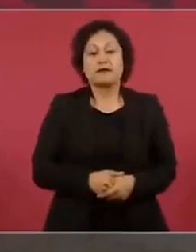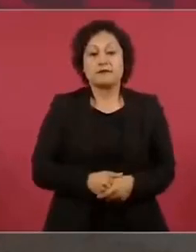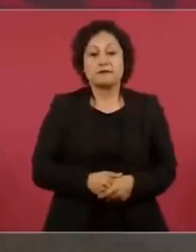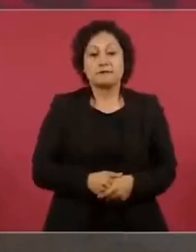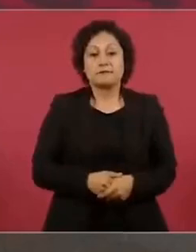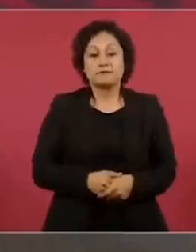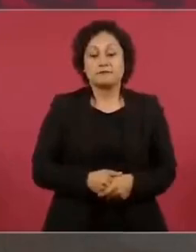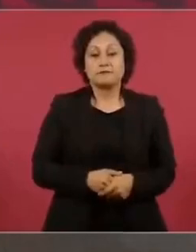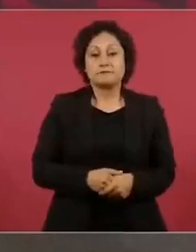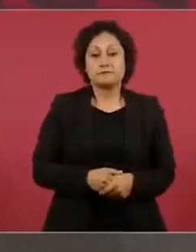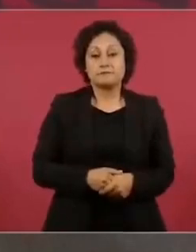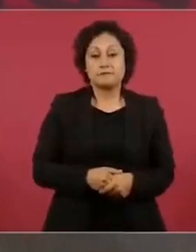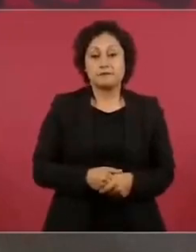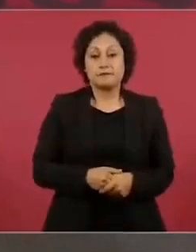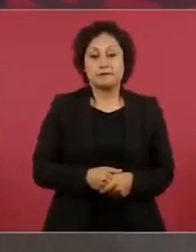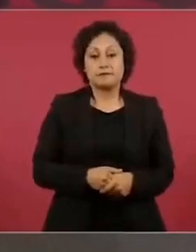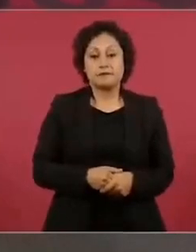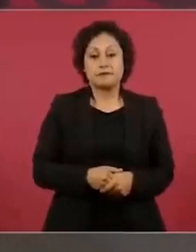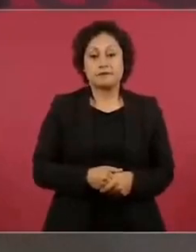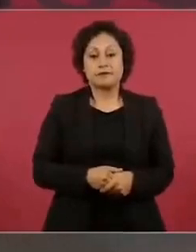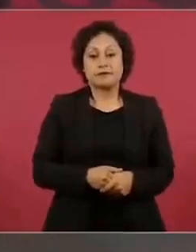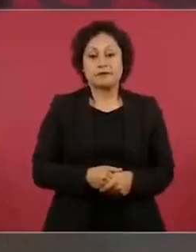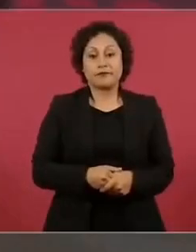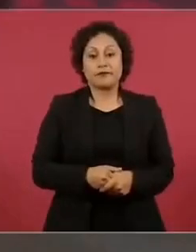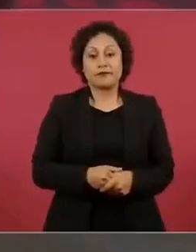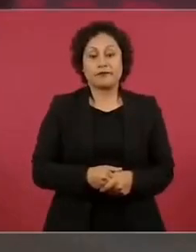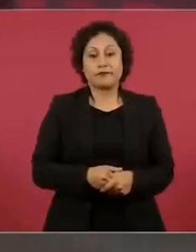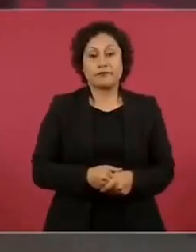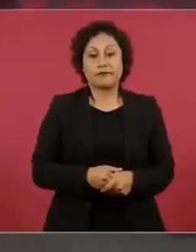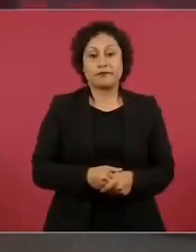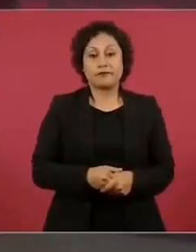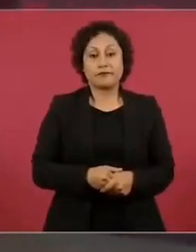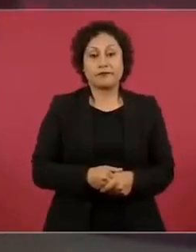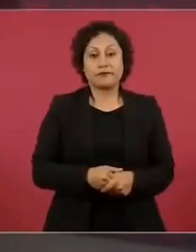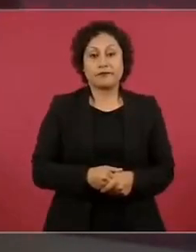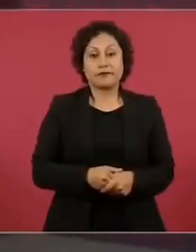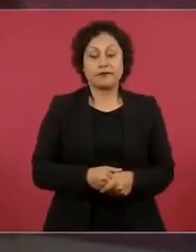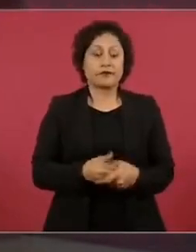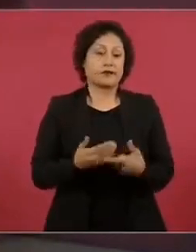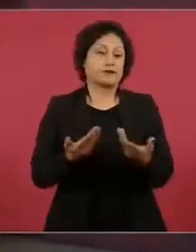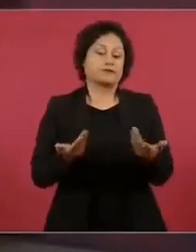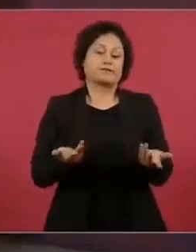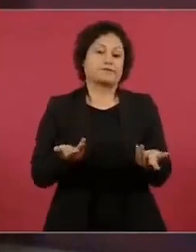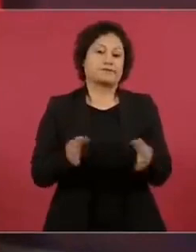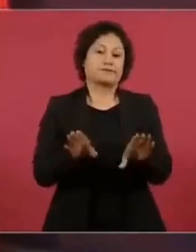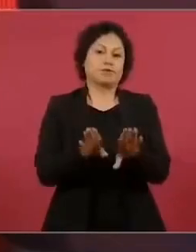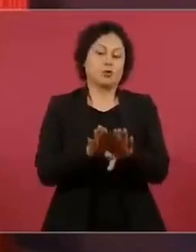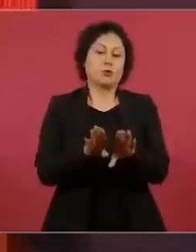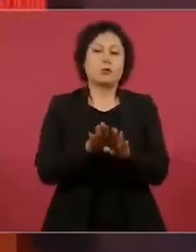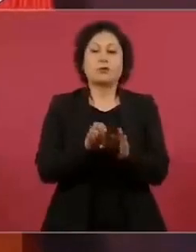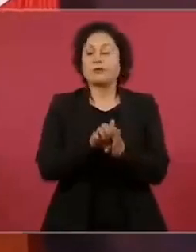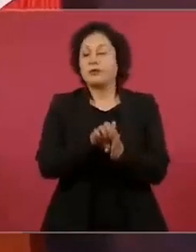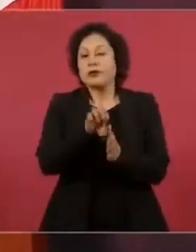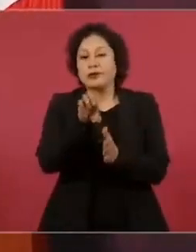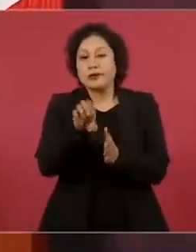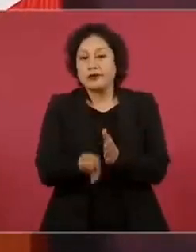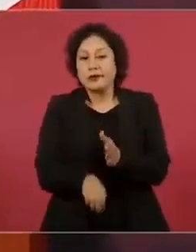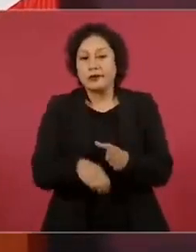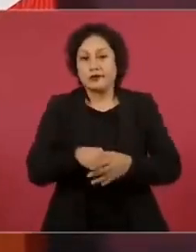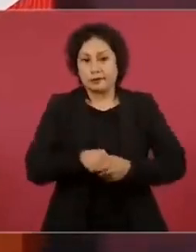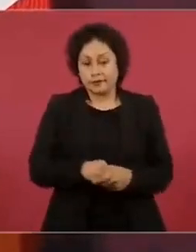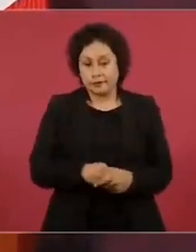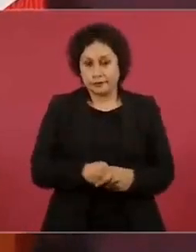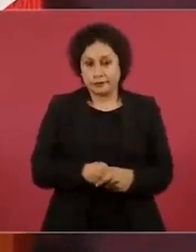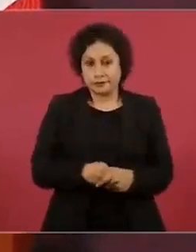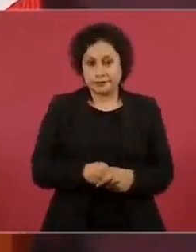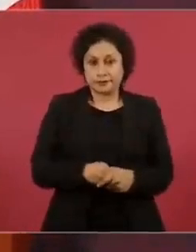llevaría a que fuese electo por